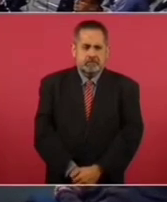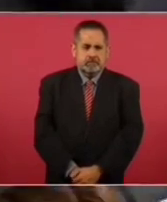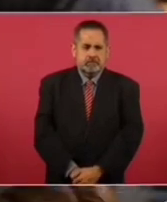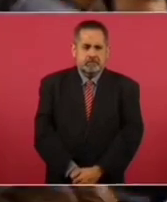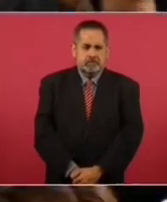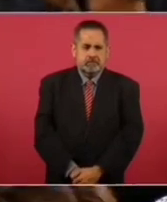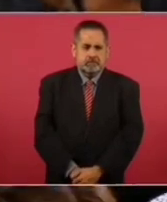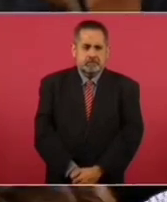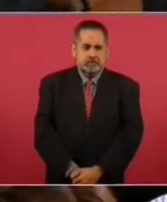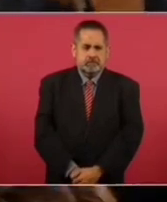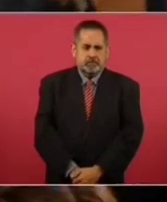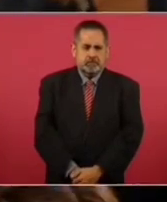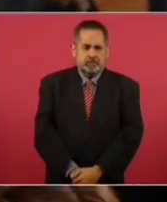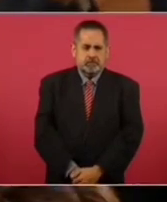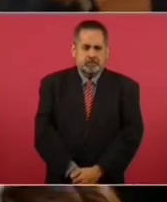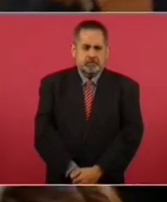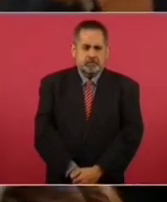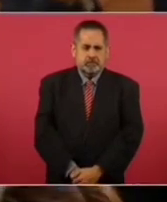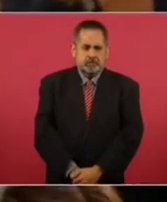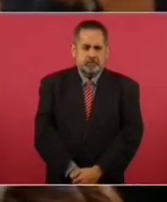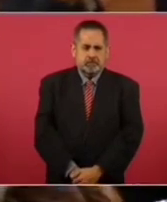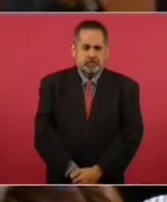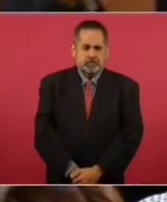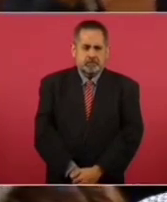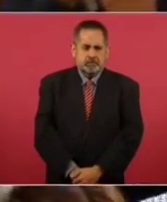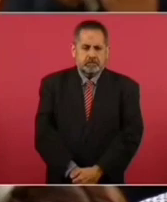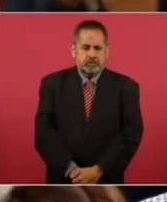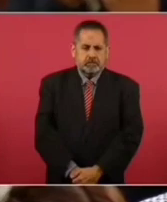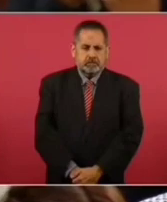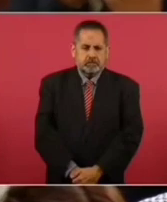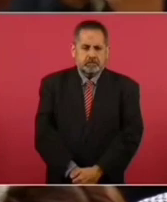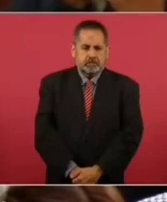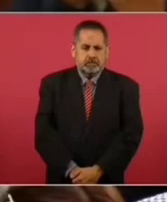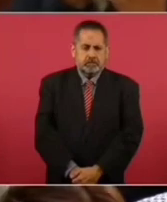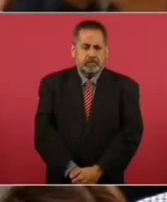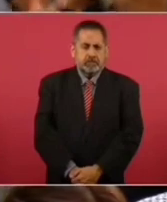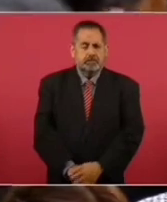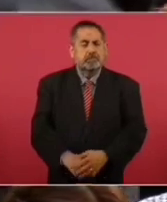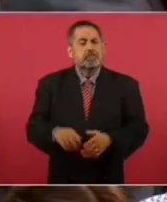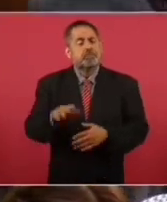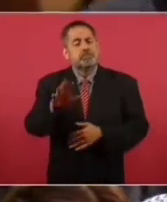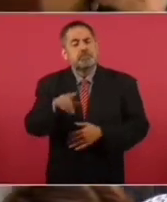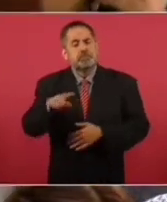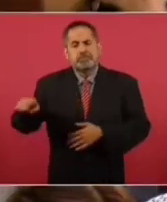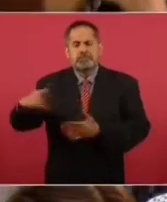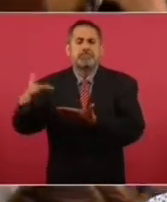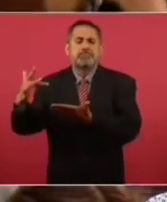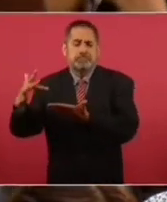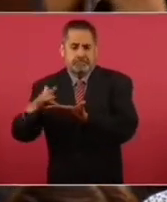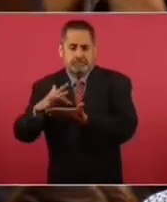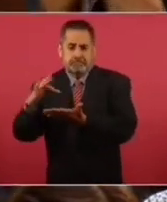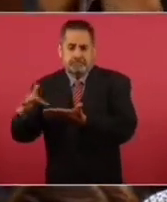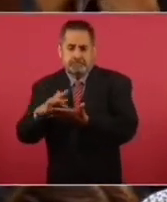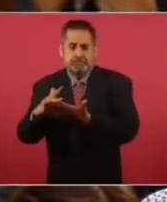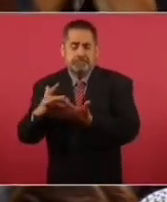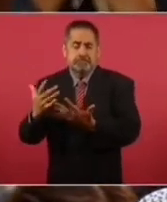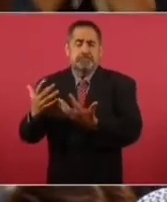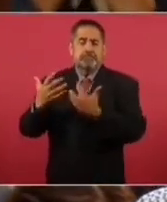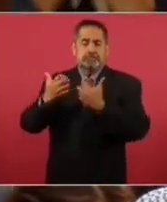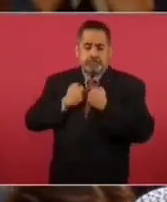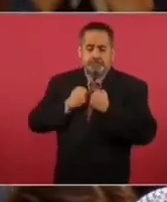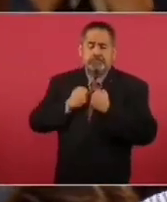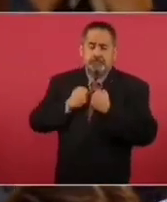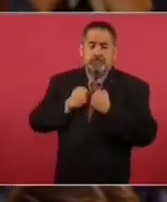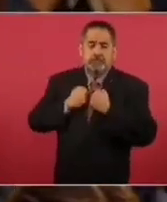Rosicela, Alejandro Encinas tuvieron a bien apoyarme. Me sacaron con